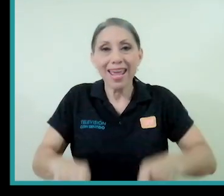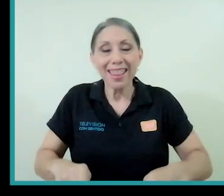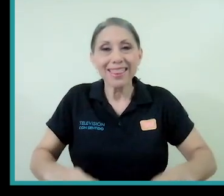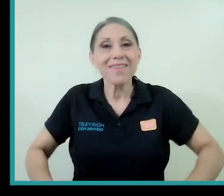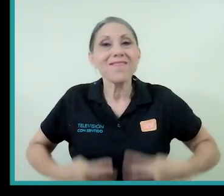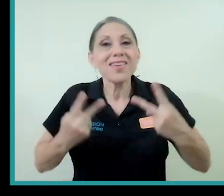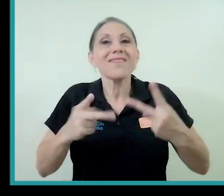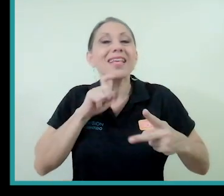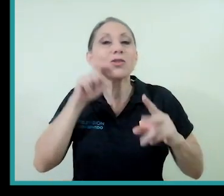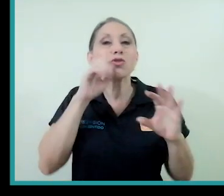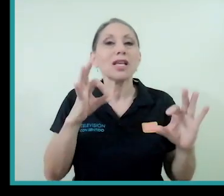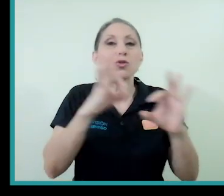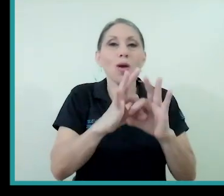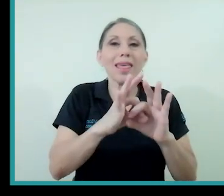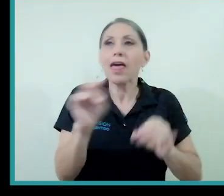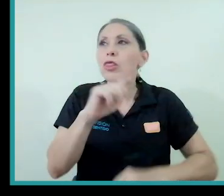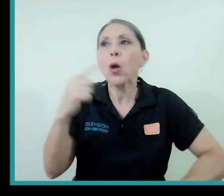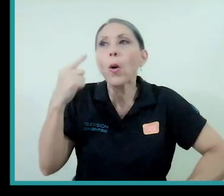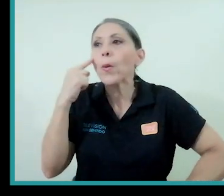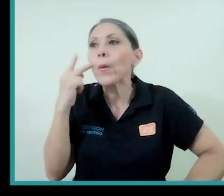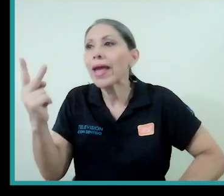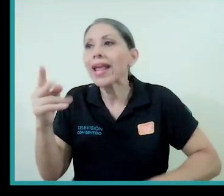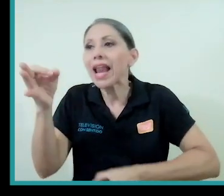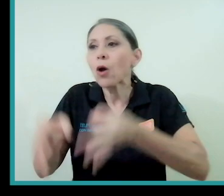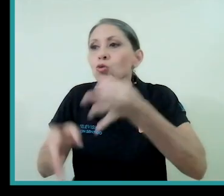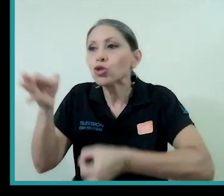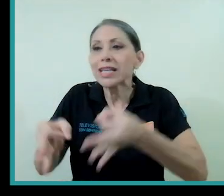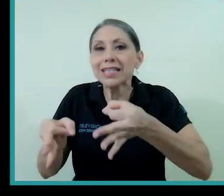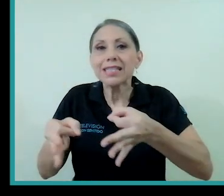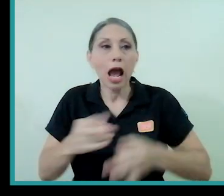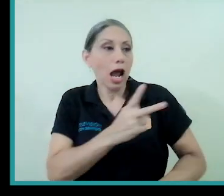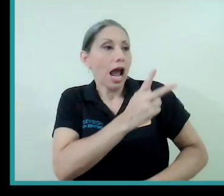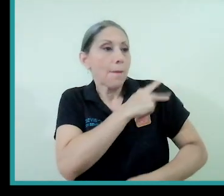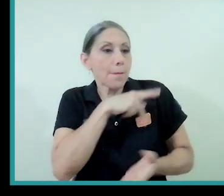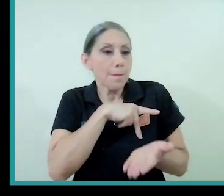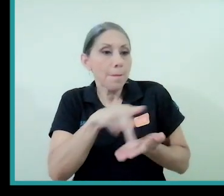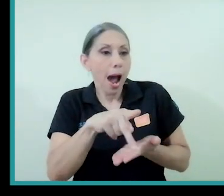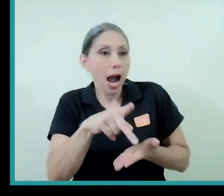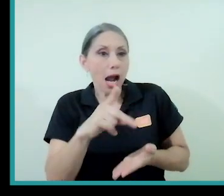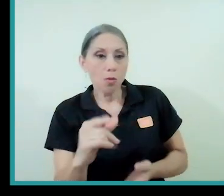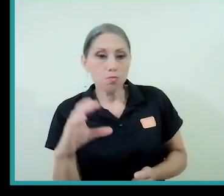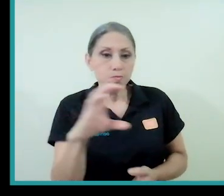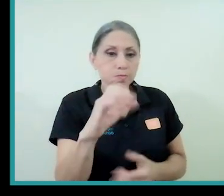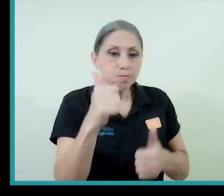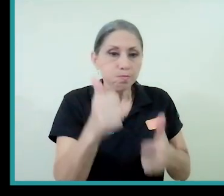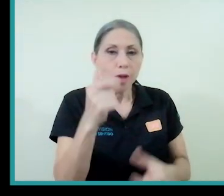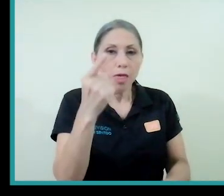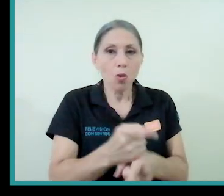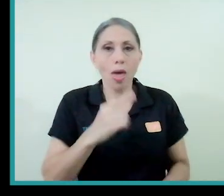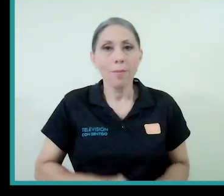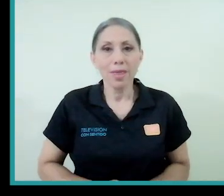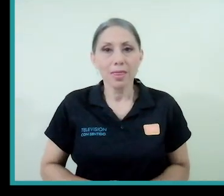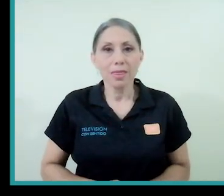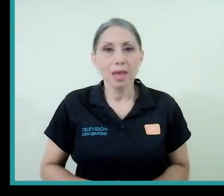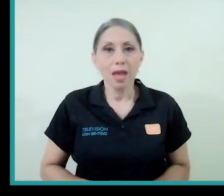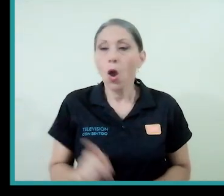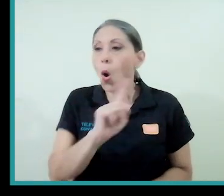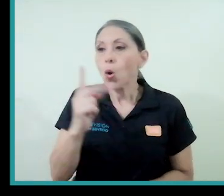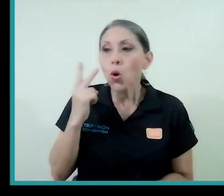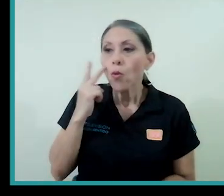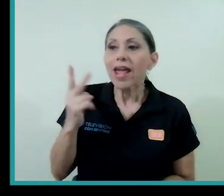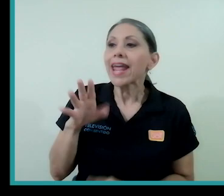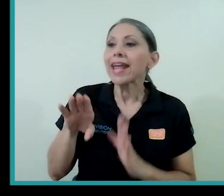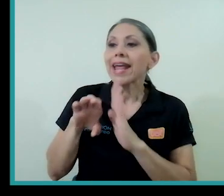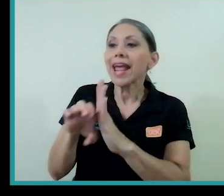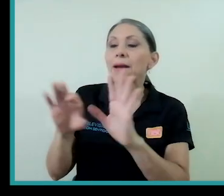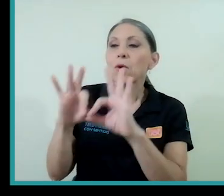vive la justicia, no si aquel patrón paga adecuadamente el sueldo, no cómo en esta familia las relaciones